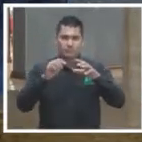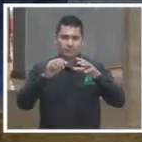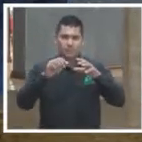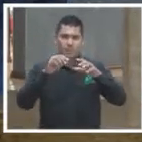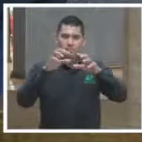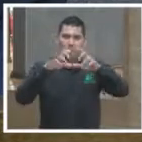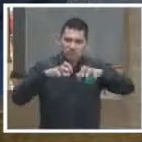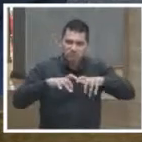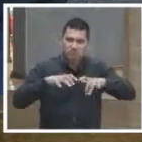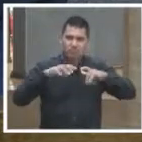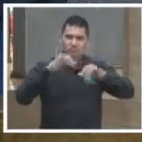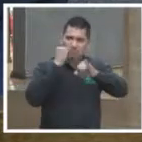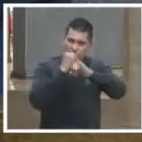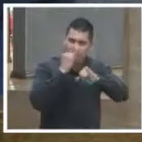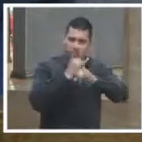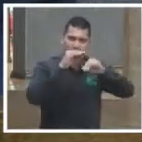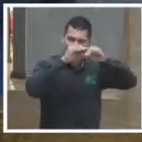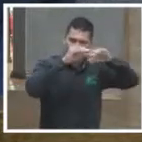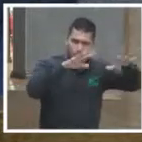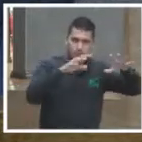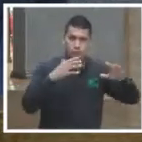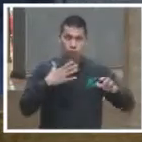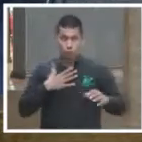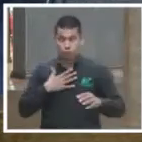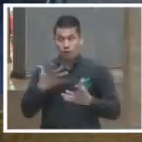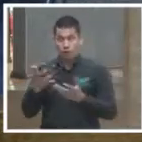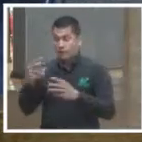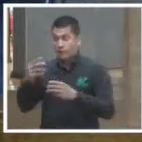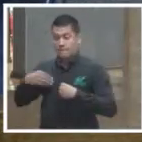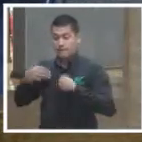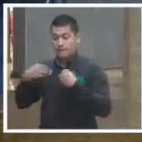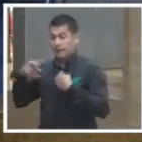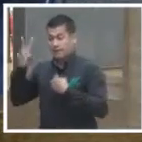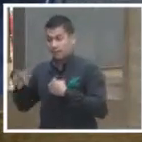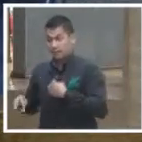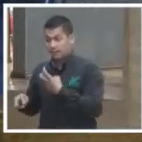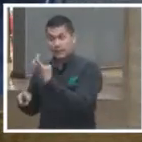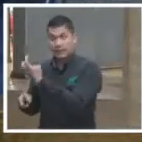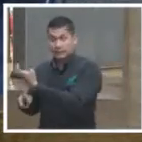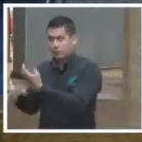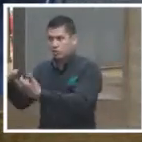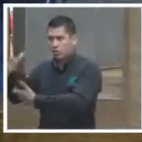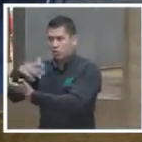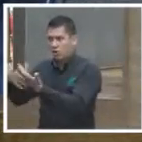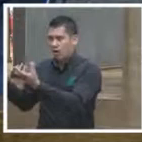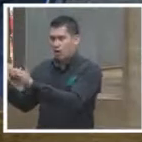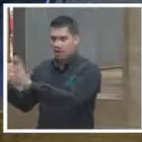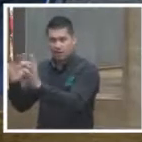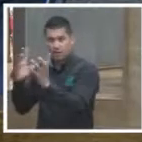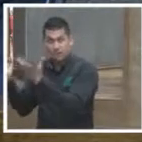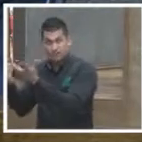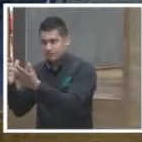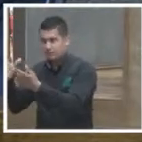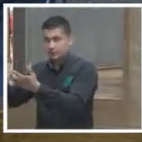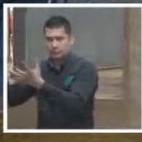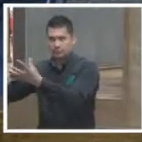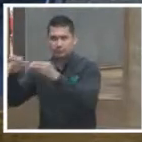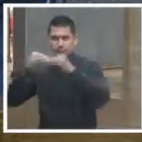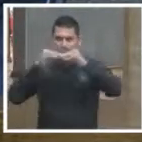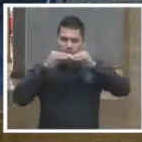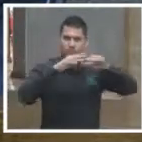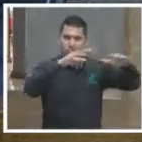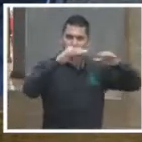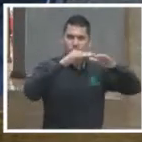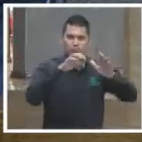observatorio que ya se ha implementado en la vida real. ¿Por qué solo tenemos que escuchar a los expertos?